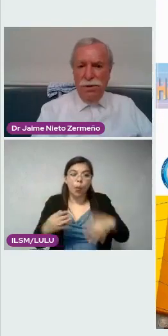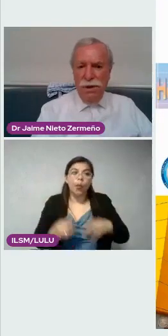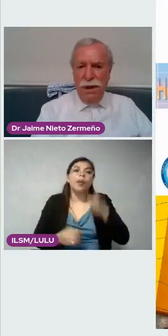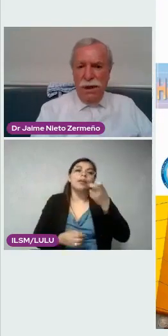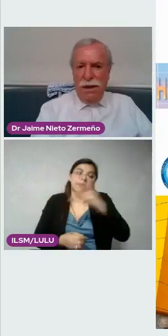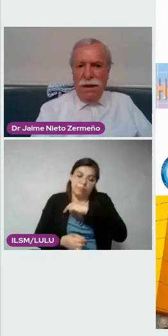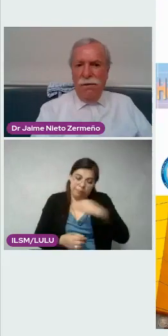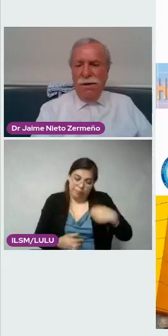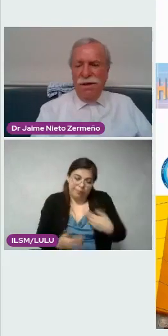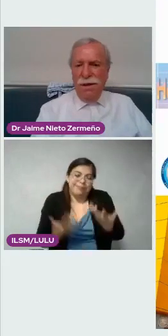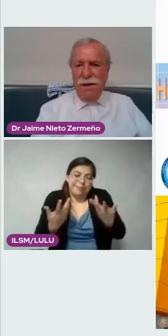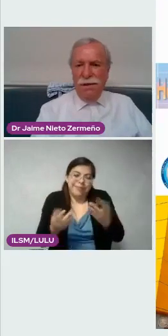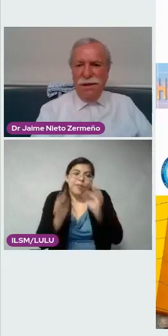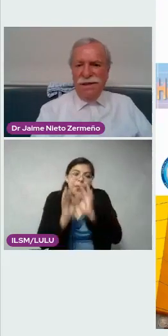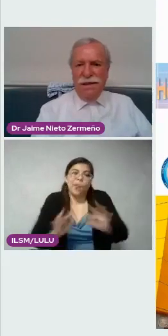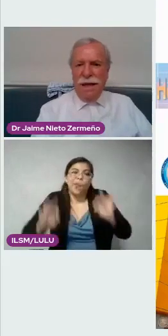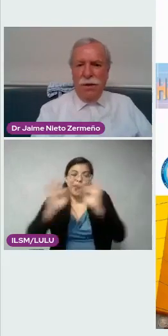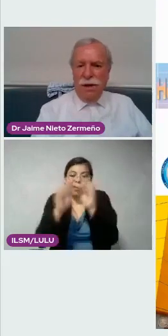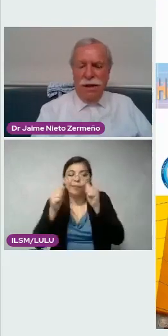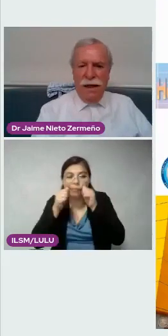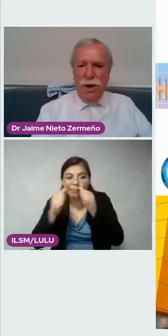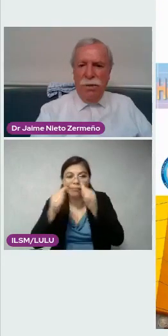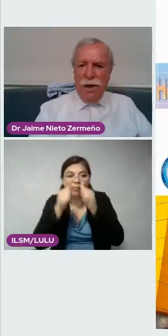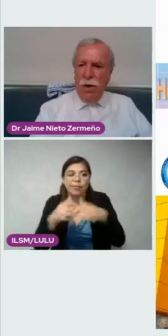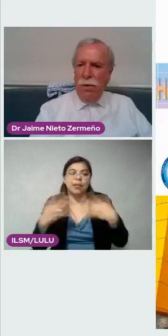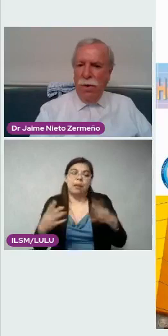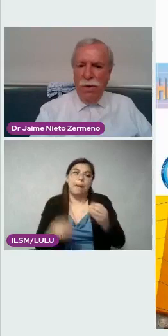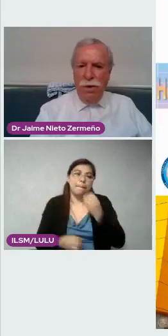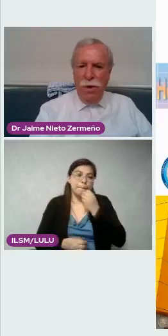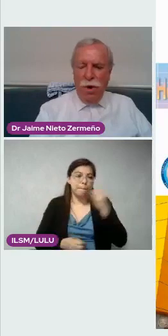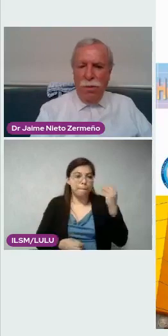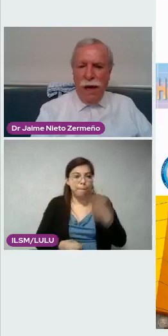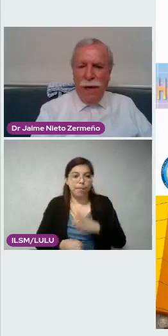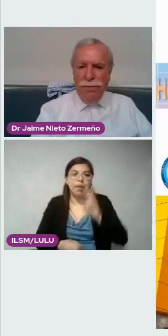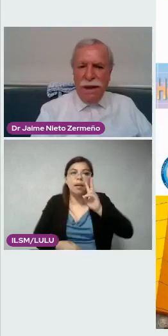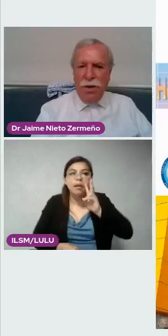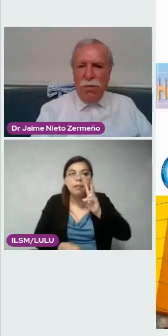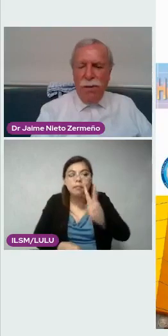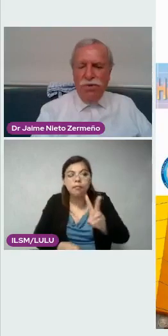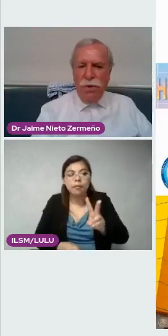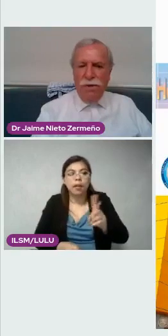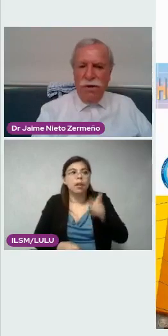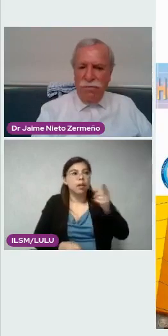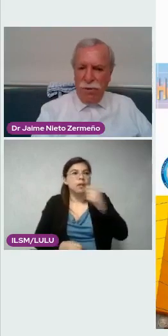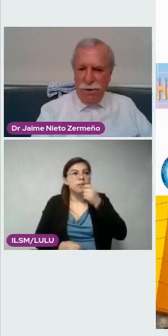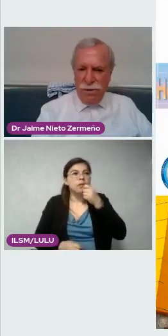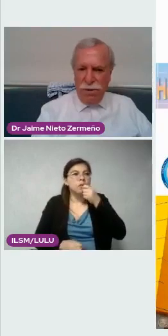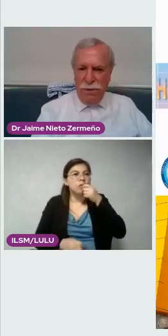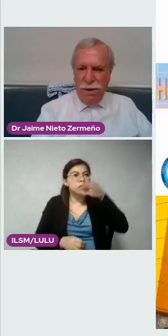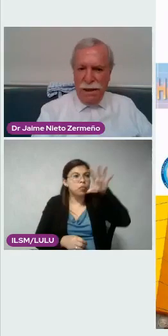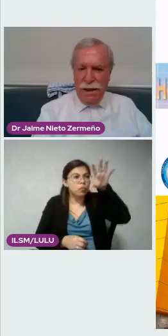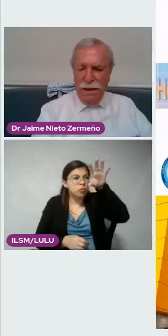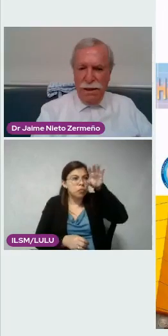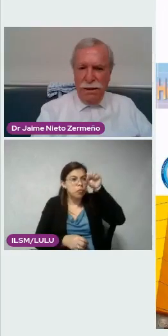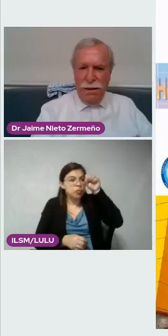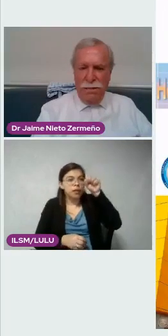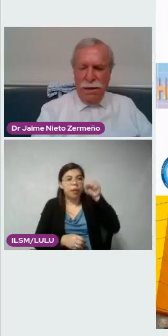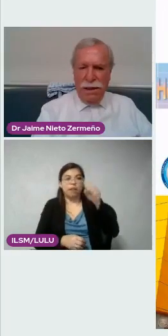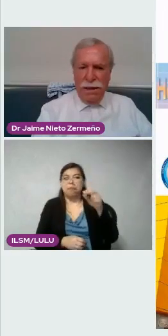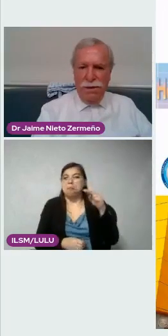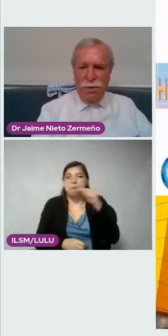dedicamos y que realmente es extraordinario ver cómo captan, cómo absorben información de manera